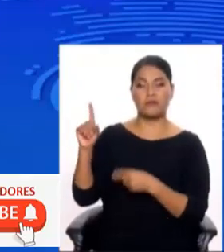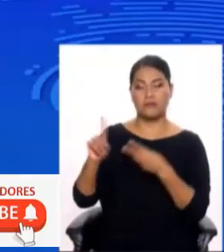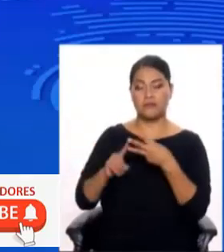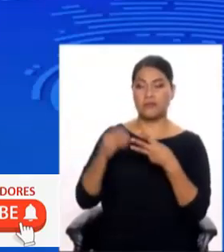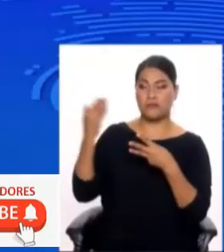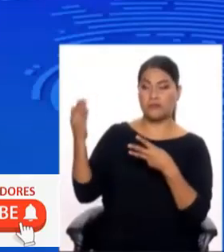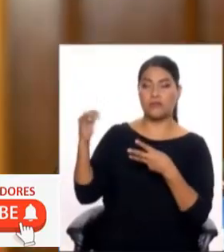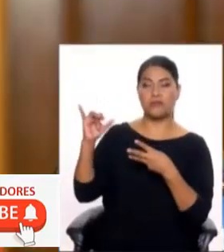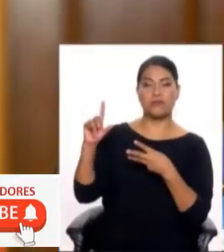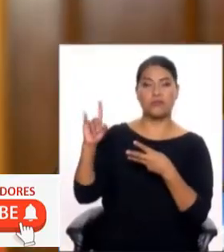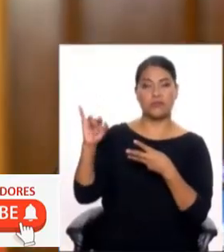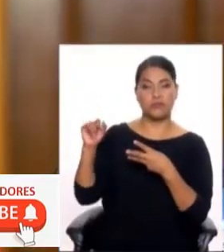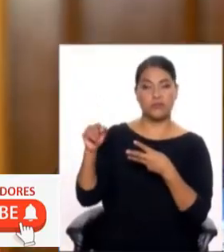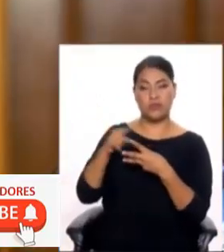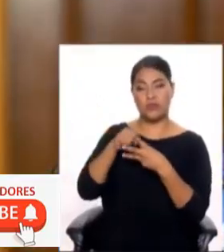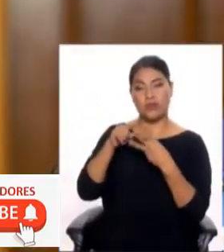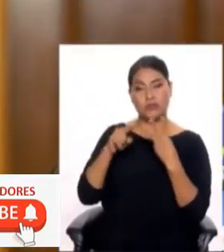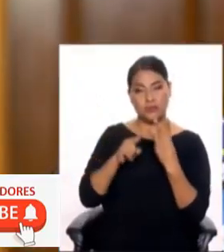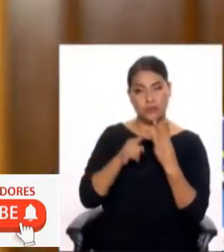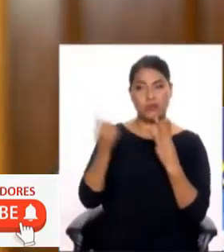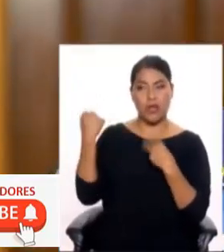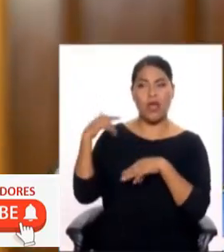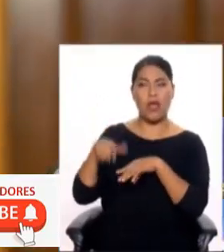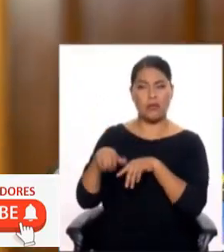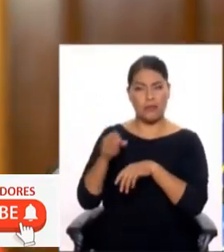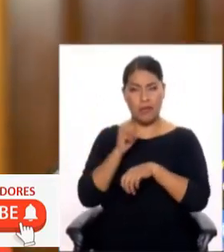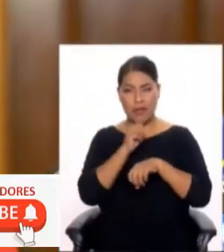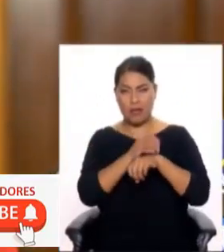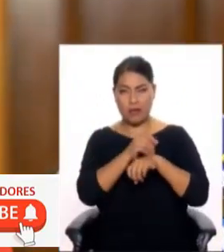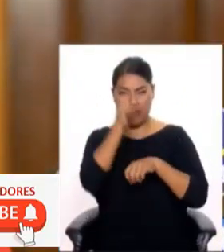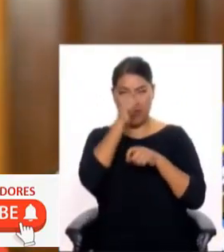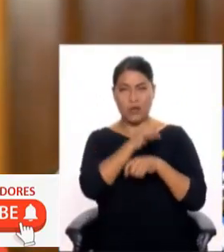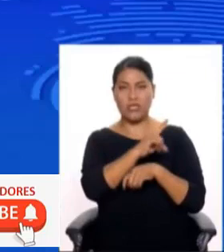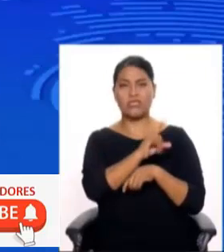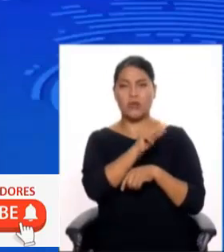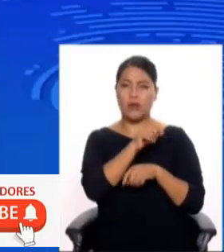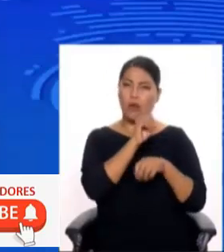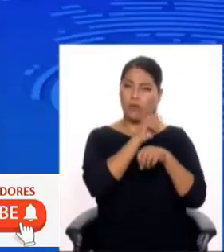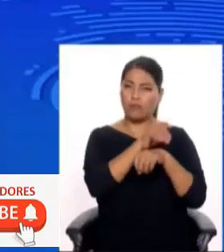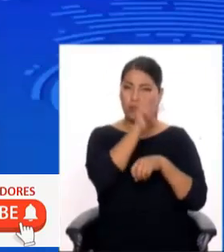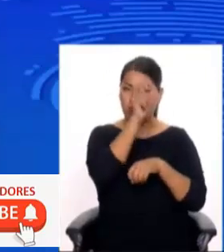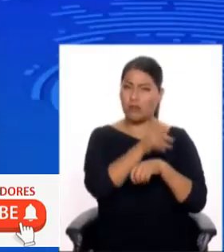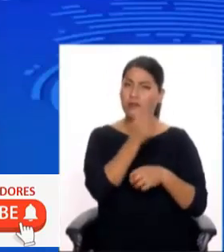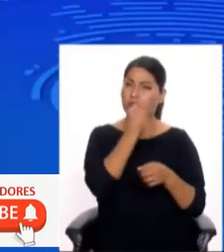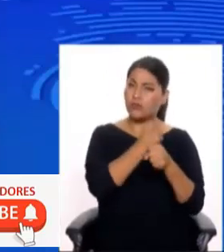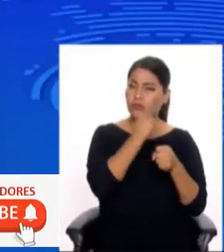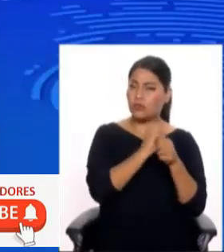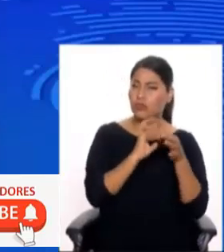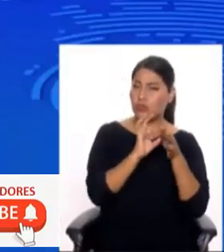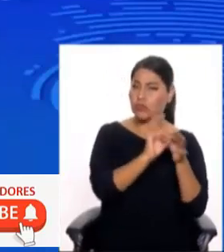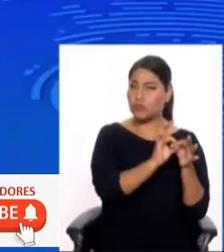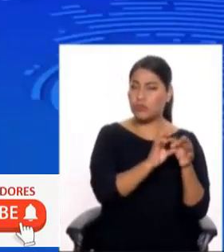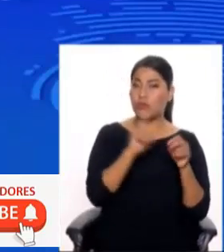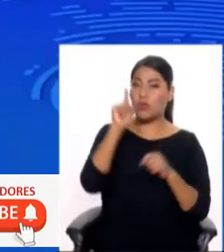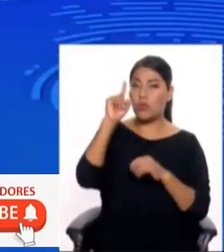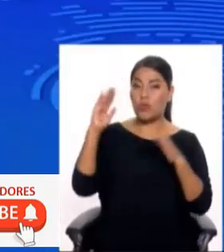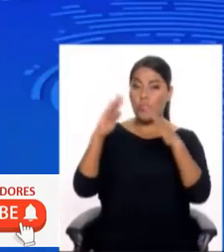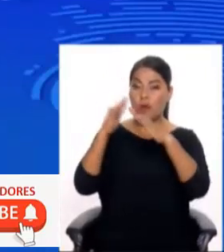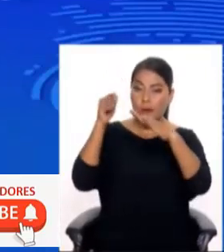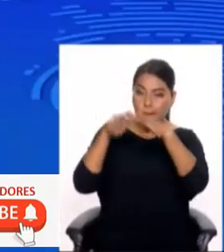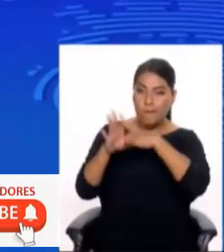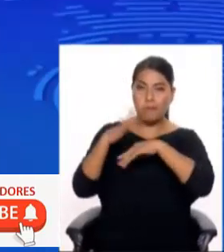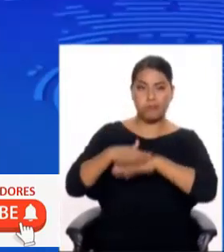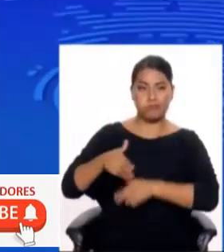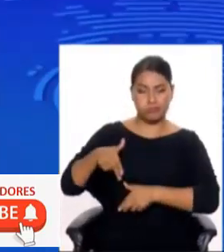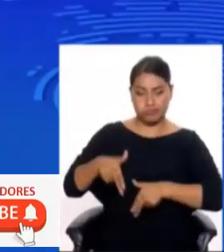Yul Valdivia Beteta, ambos asesores del congresista Guillermo Bermejo. En el allanamiento a uno de los inmuebles se hallaron